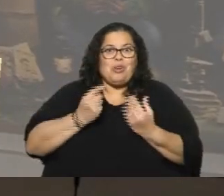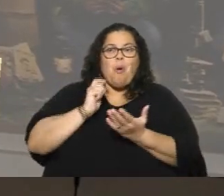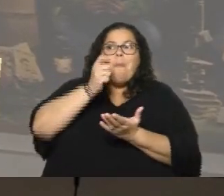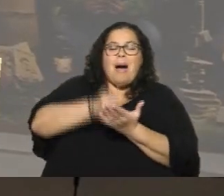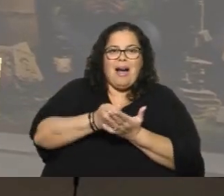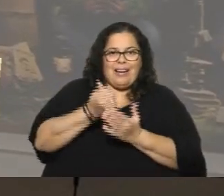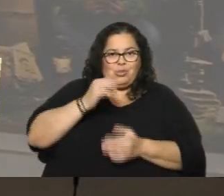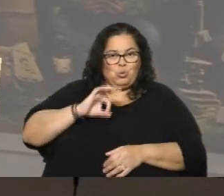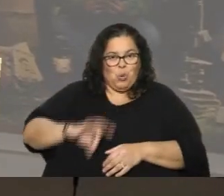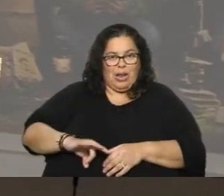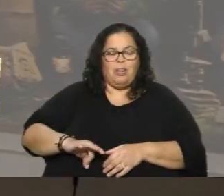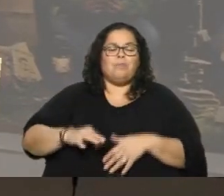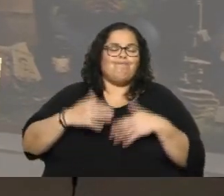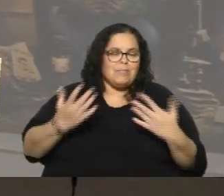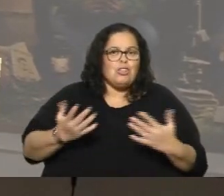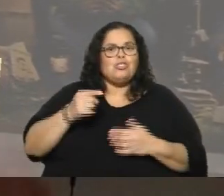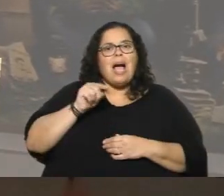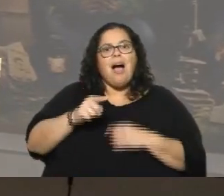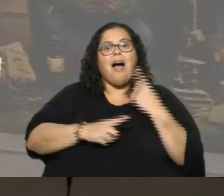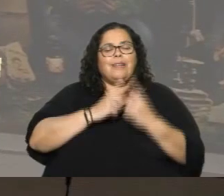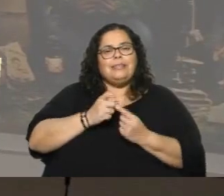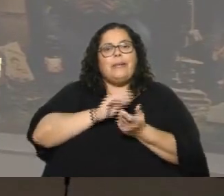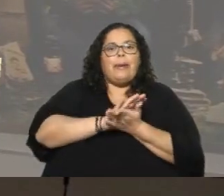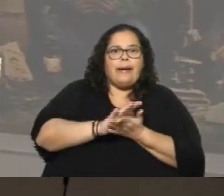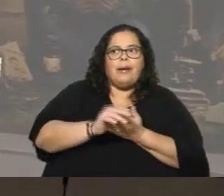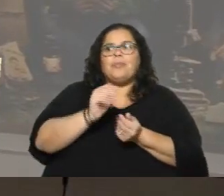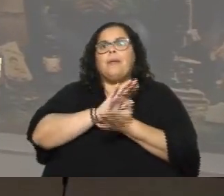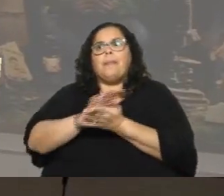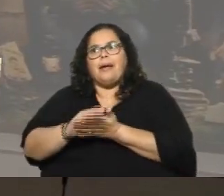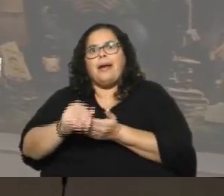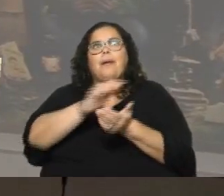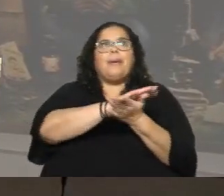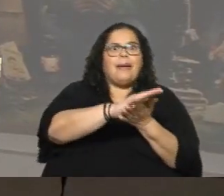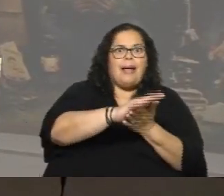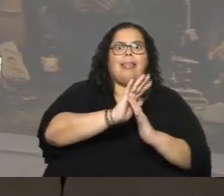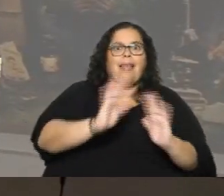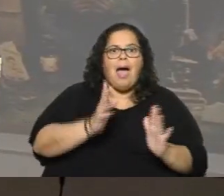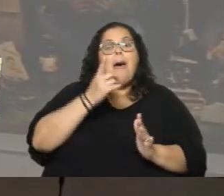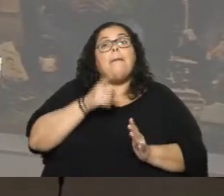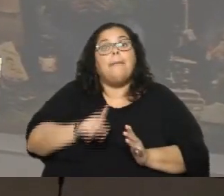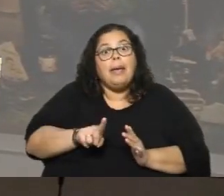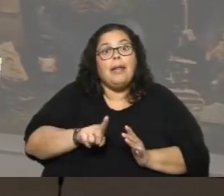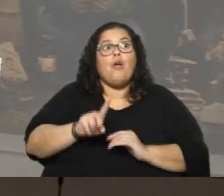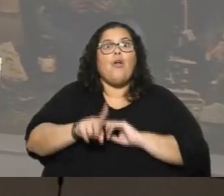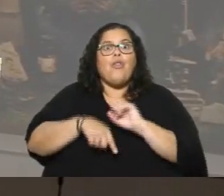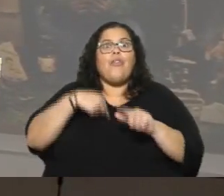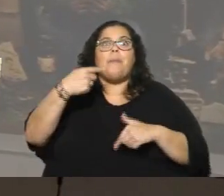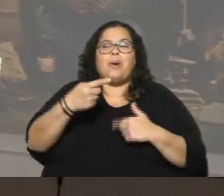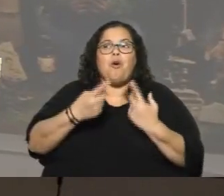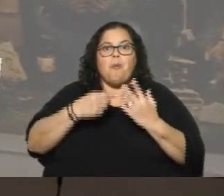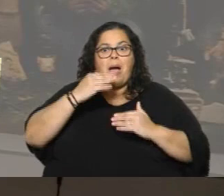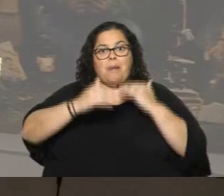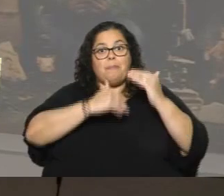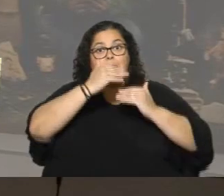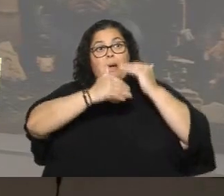situación muy precaria durante mucho tiempo, donde van pasando de una beca de maestría a una beca de doctorado, después a una profesión de postdoc, y